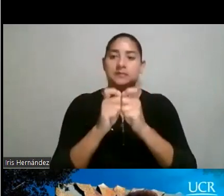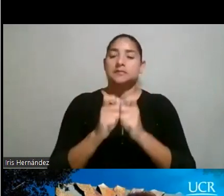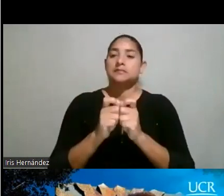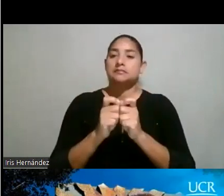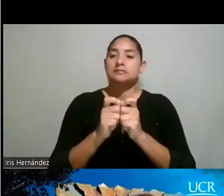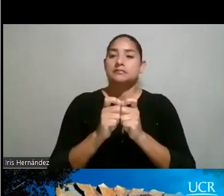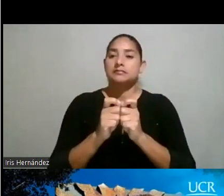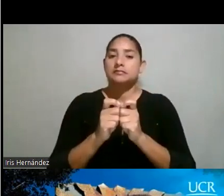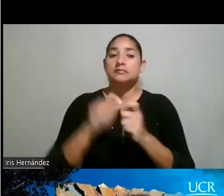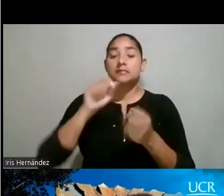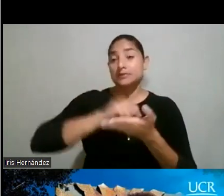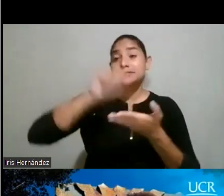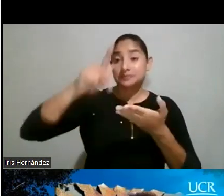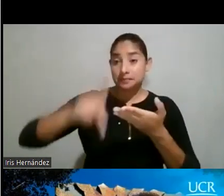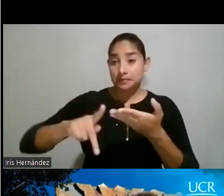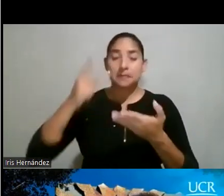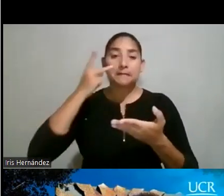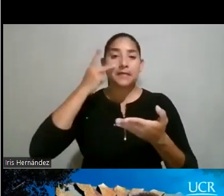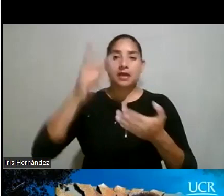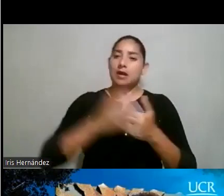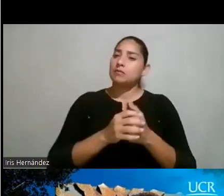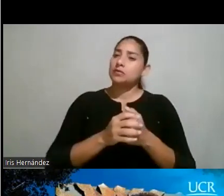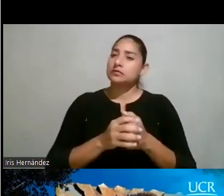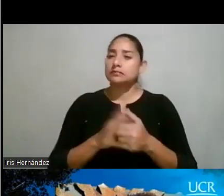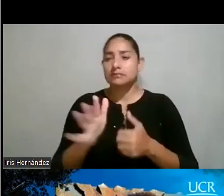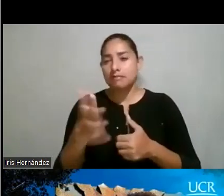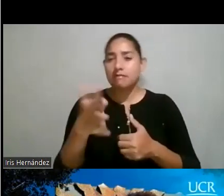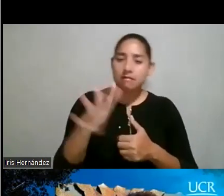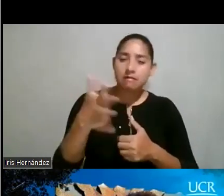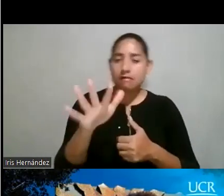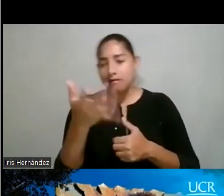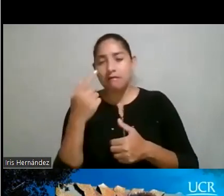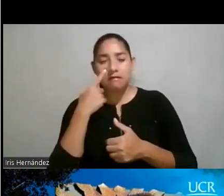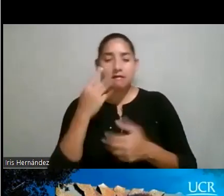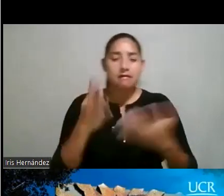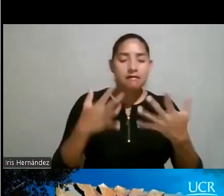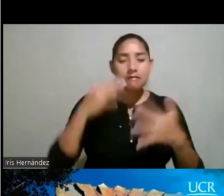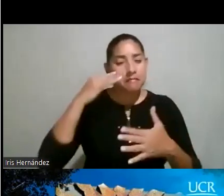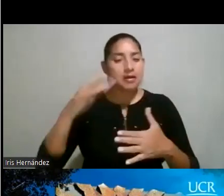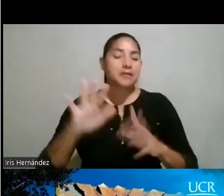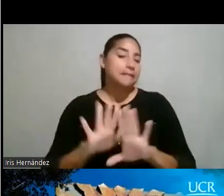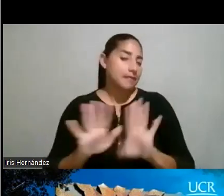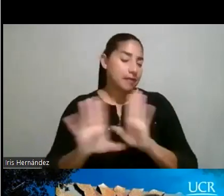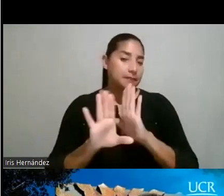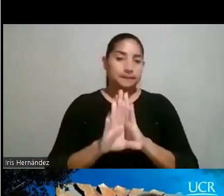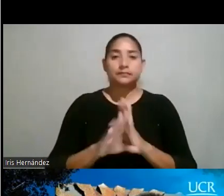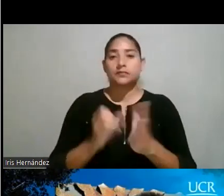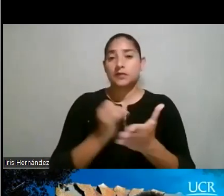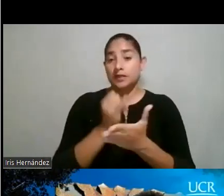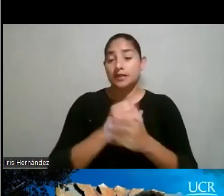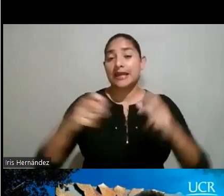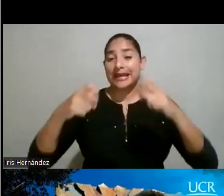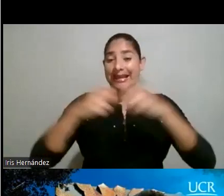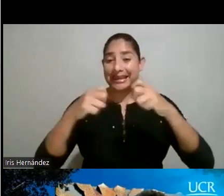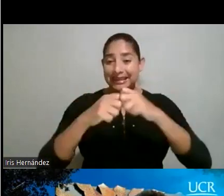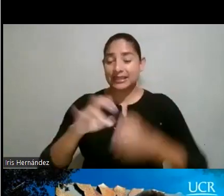en hacer Rodrigo Facio, pues, vemos que la cosa no anda tampoco muy bien, ¿verdad? Y vemos como carreras como, por ejemplo, ingeniería eléctrica es un